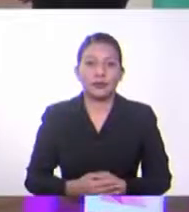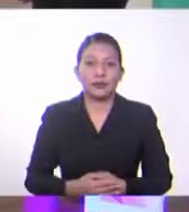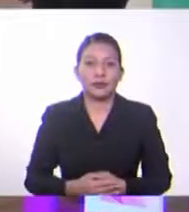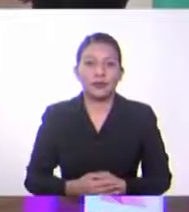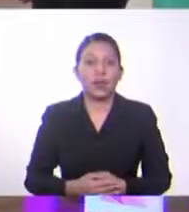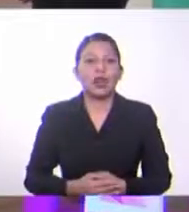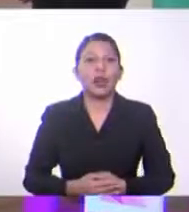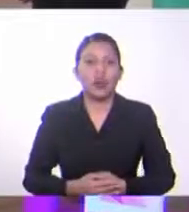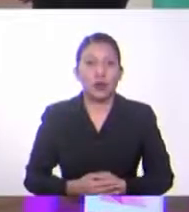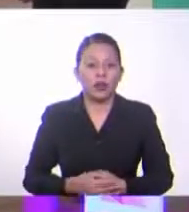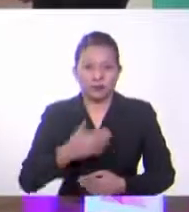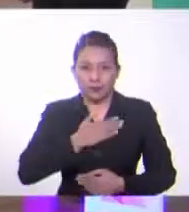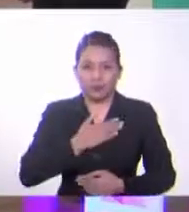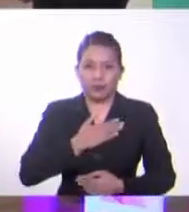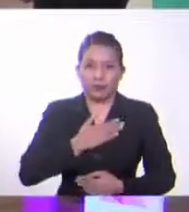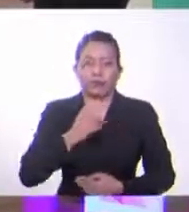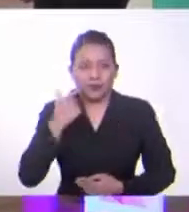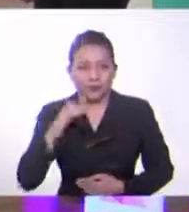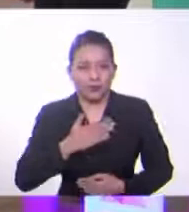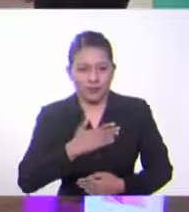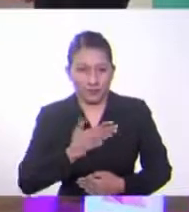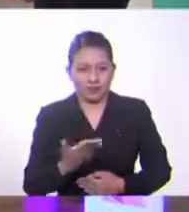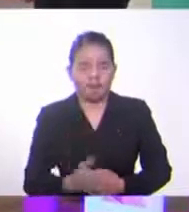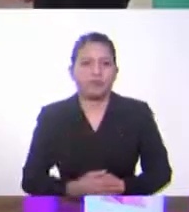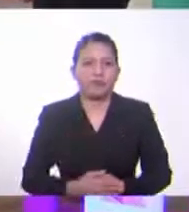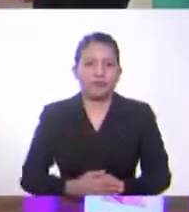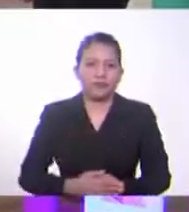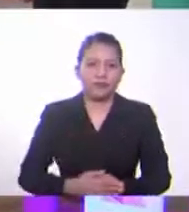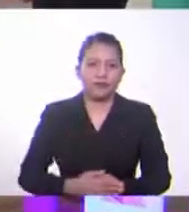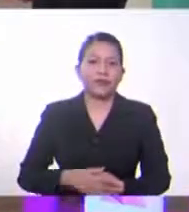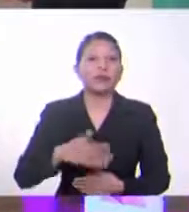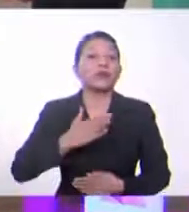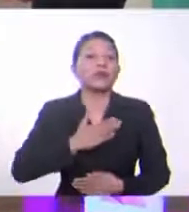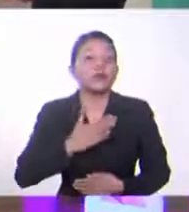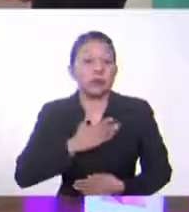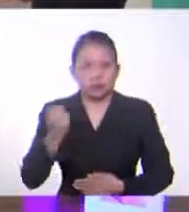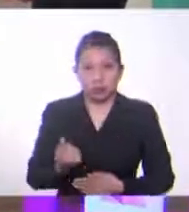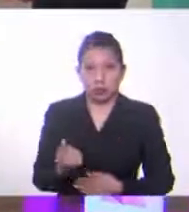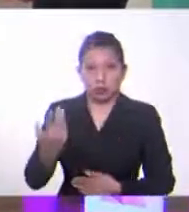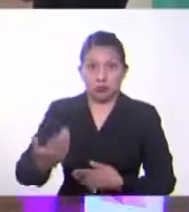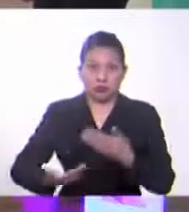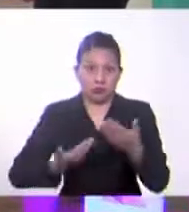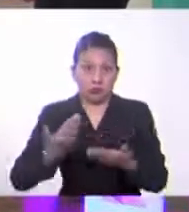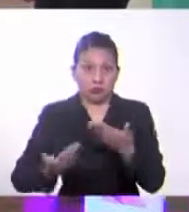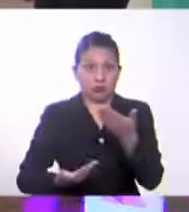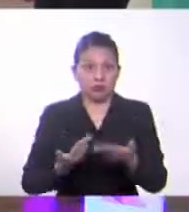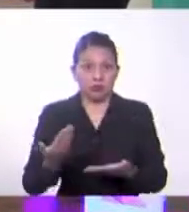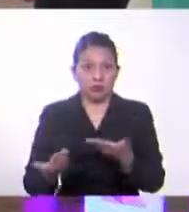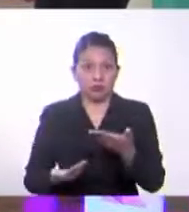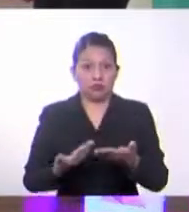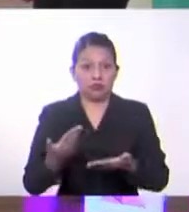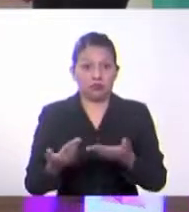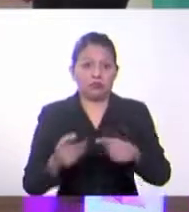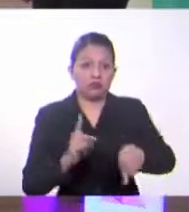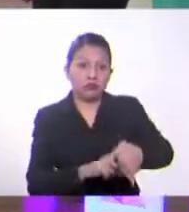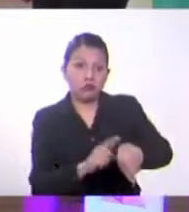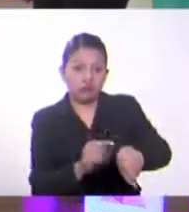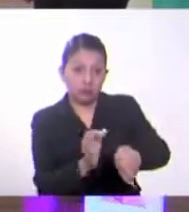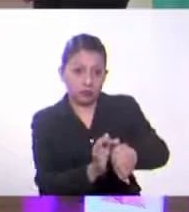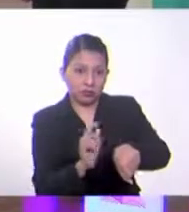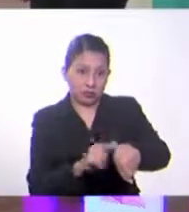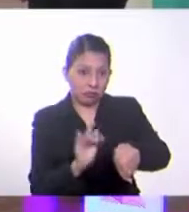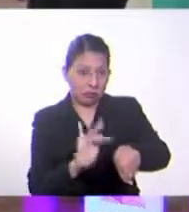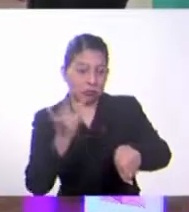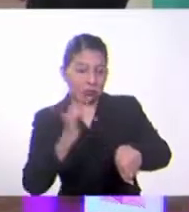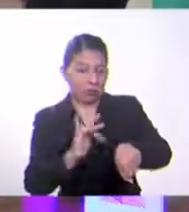Ahora, ¿puedo hacer el mío? A mí, el vendedor me dijo que estaba bañado en oro, miren, pero